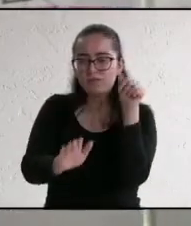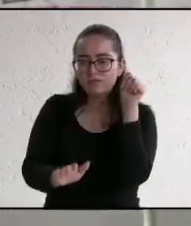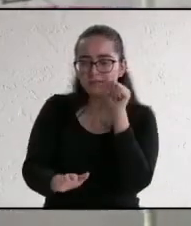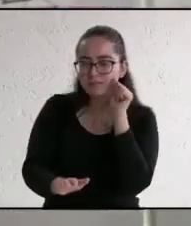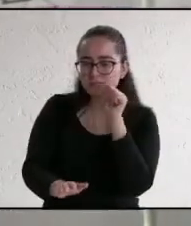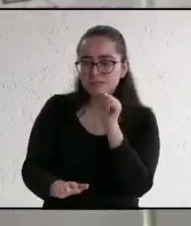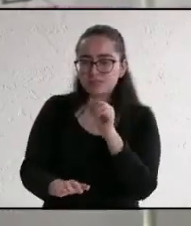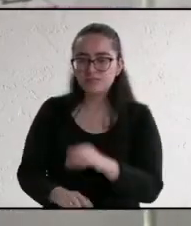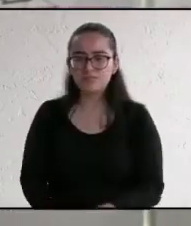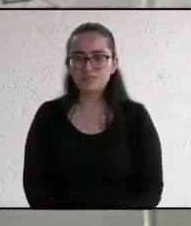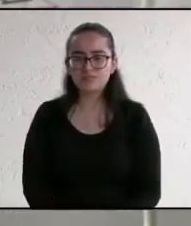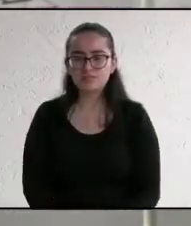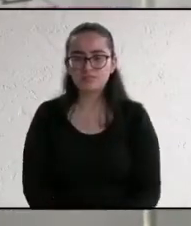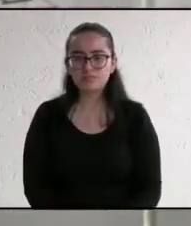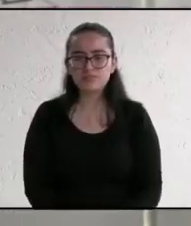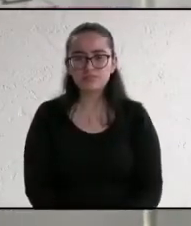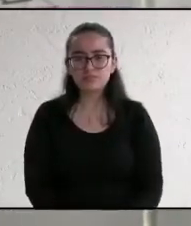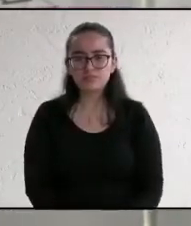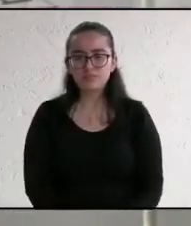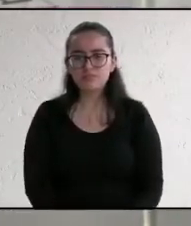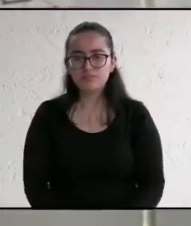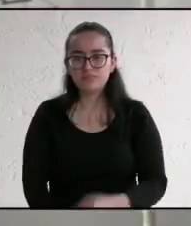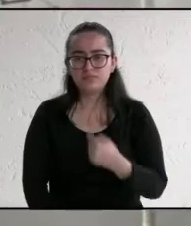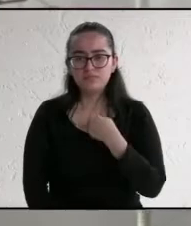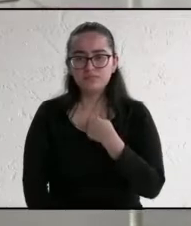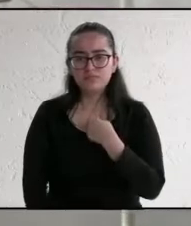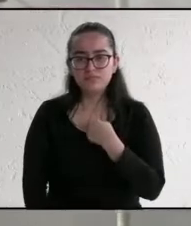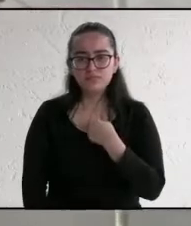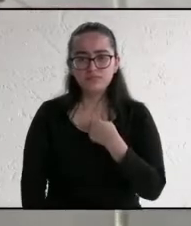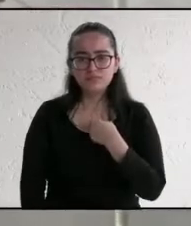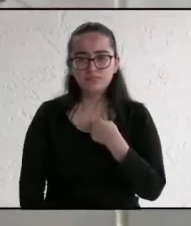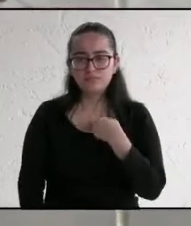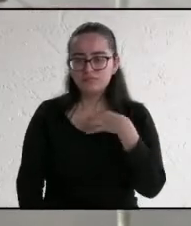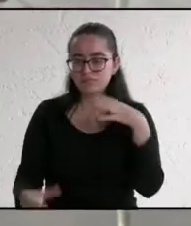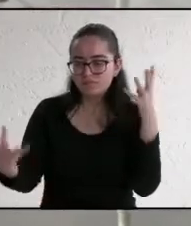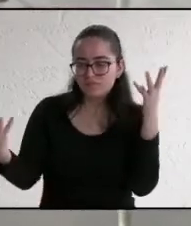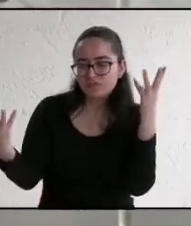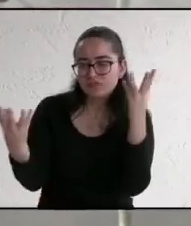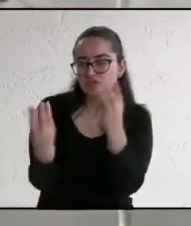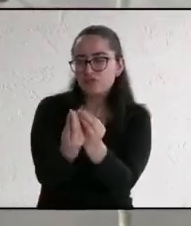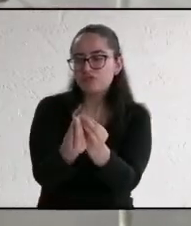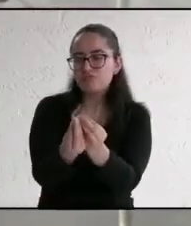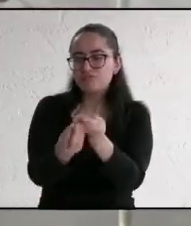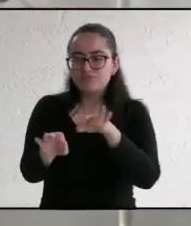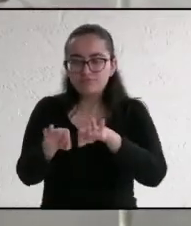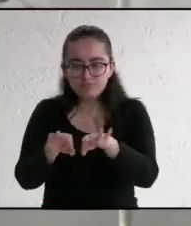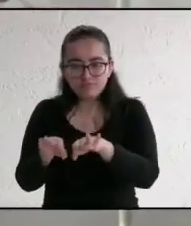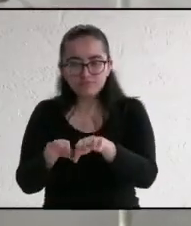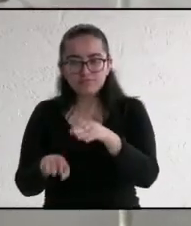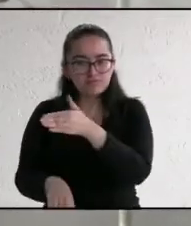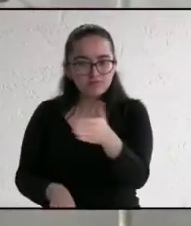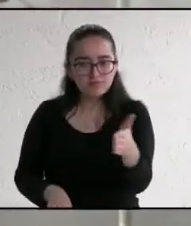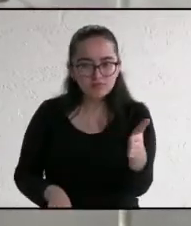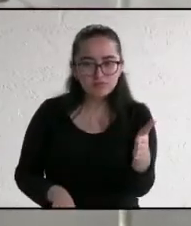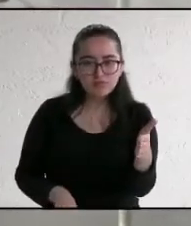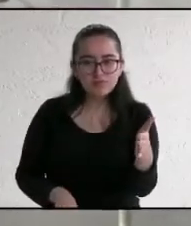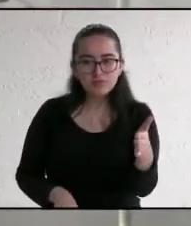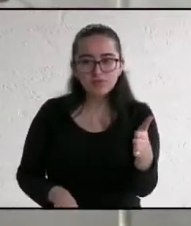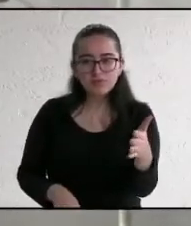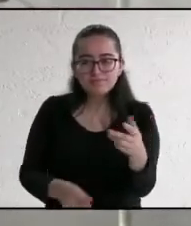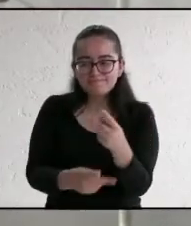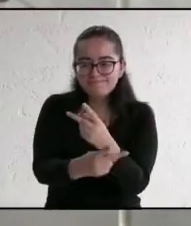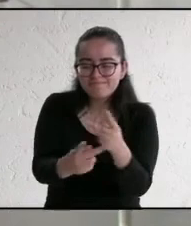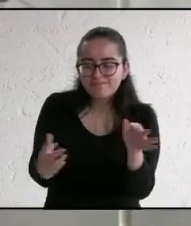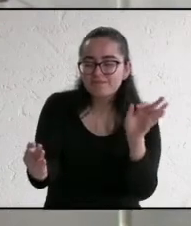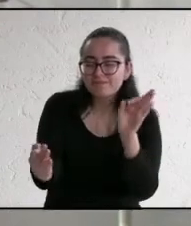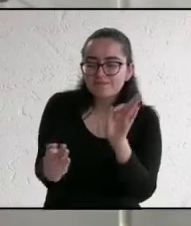rendición de cuentas. Pero sobre todo que vamos a trabajar contigo y tu comunidad de una forma cercana a